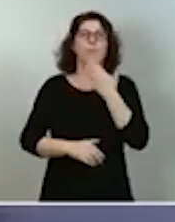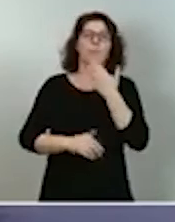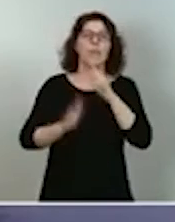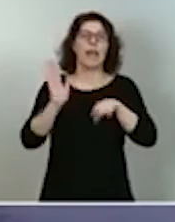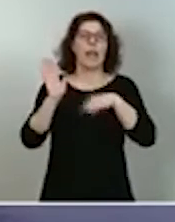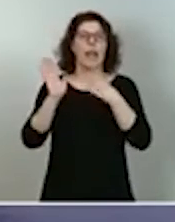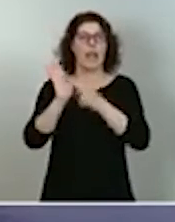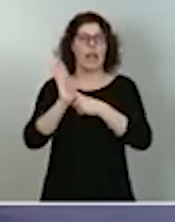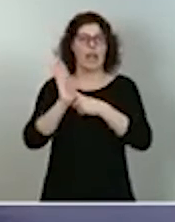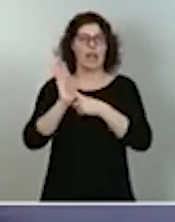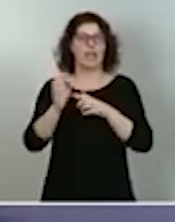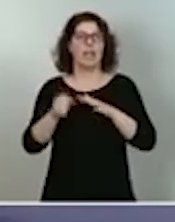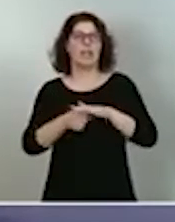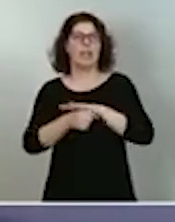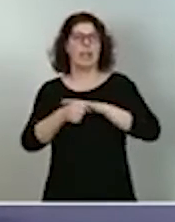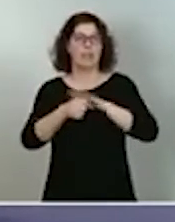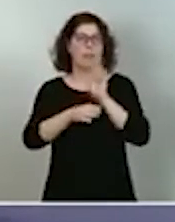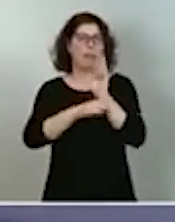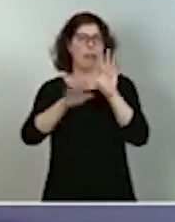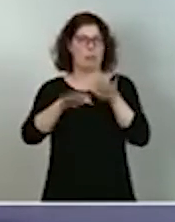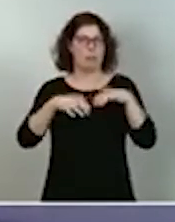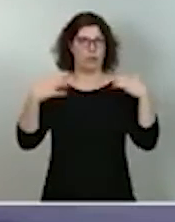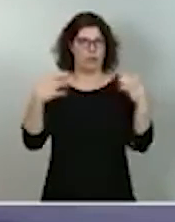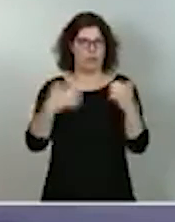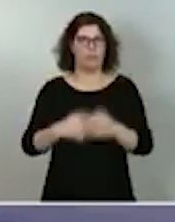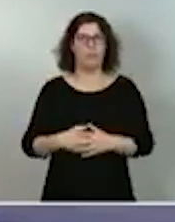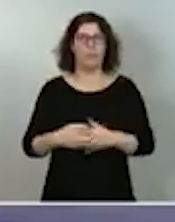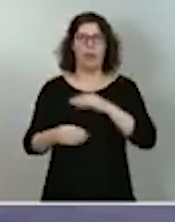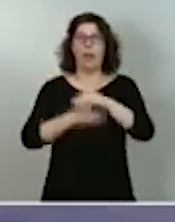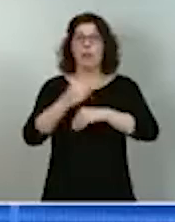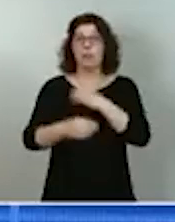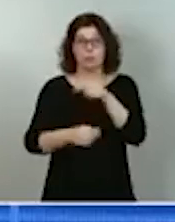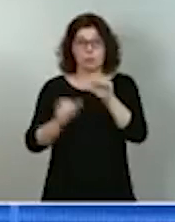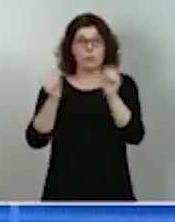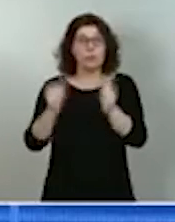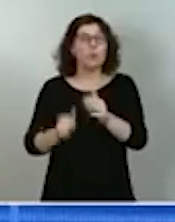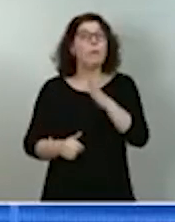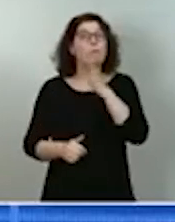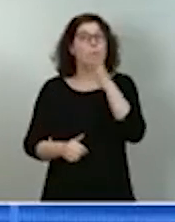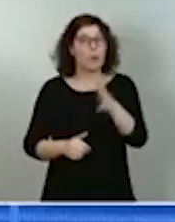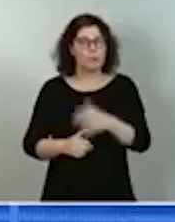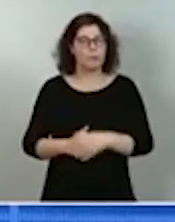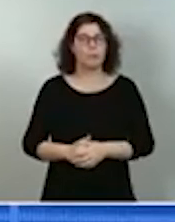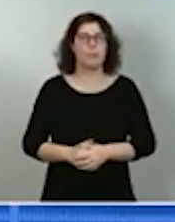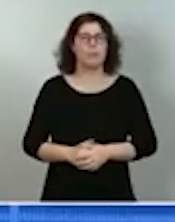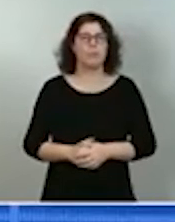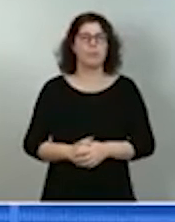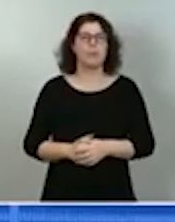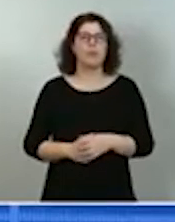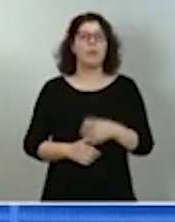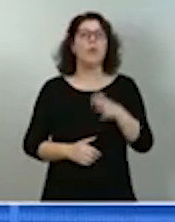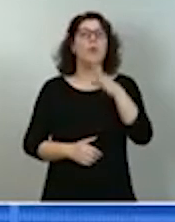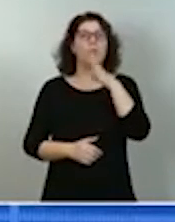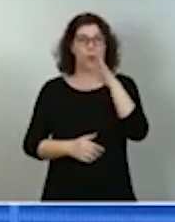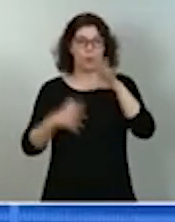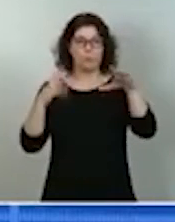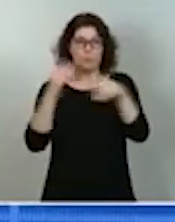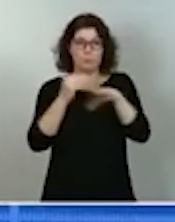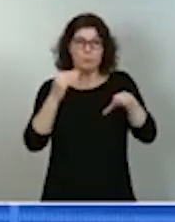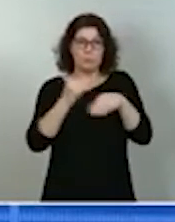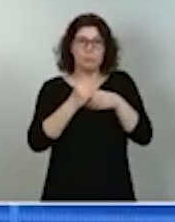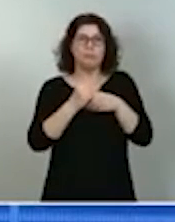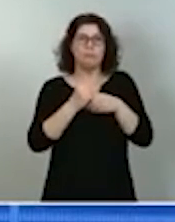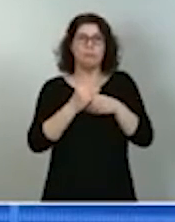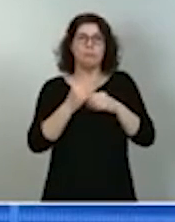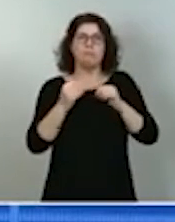del Parlamento. Lo haremos así porque se verá enriquecido, porque se verá mejorado con las aportaciones del resto